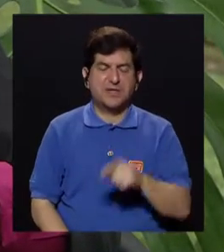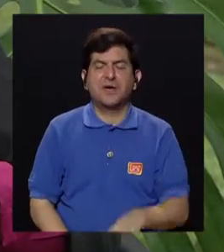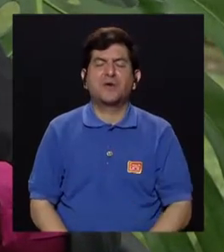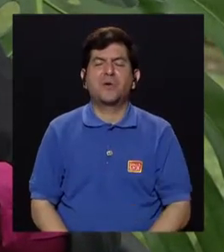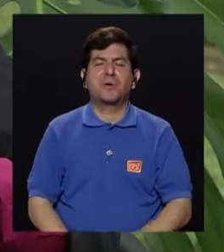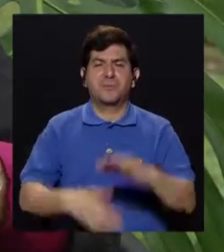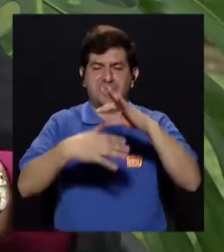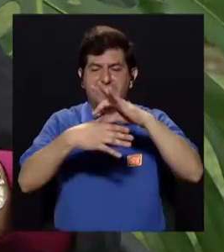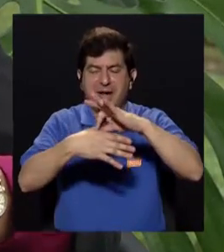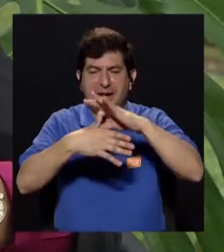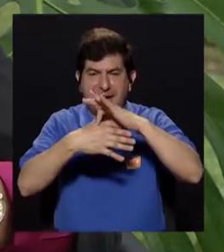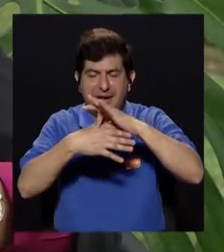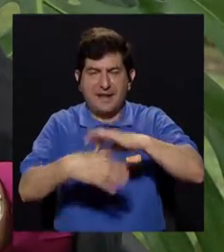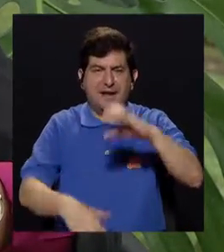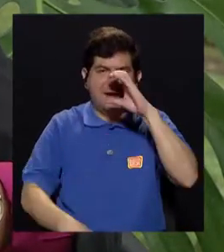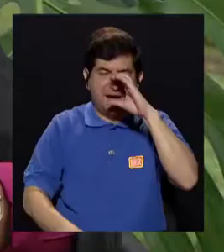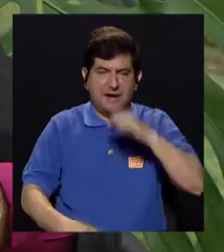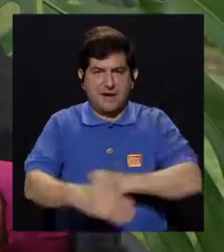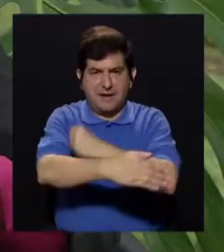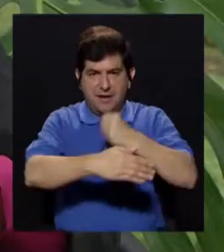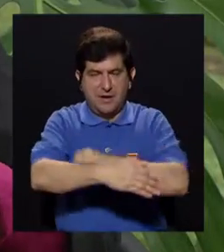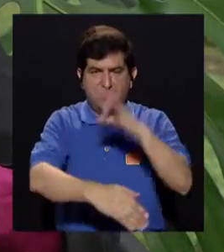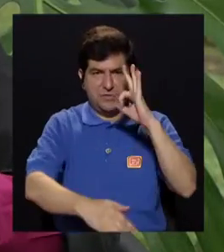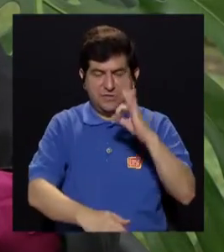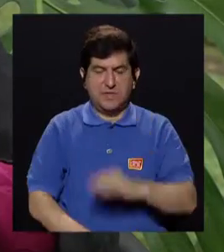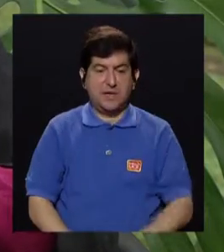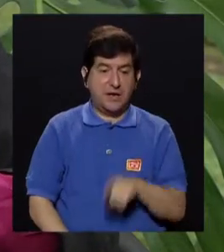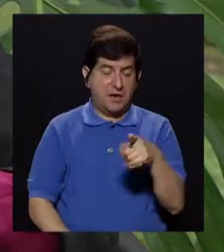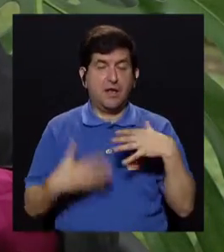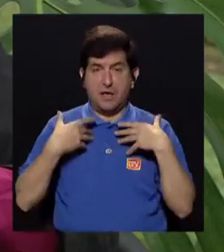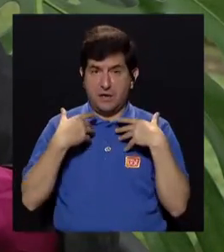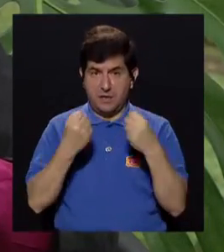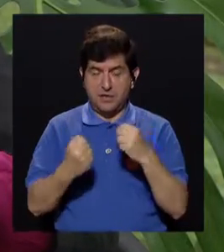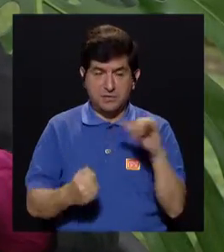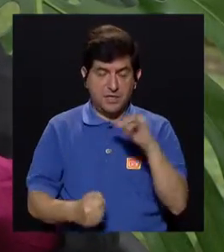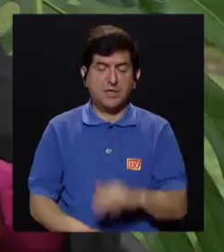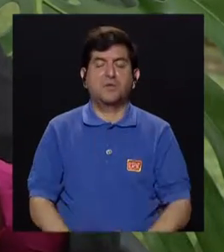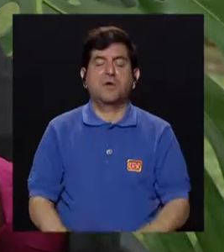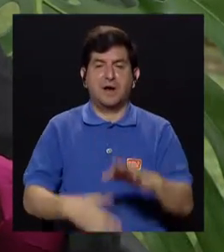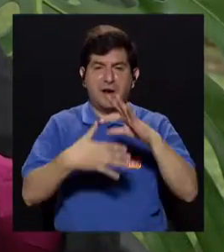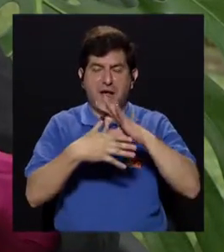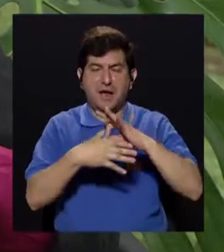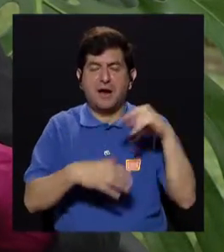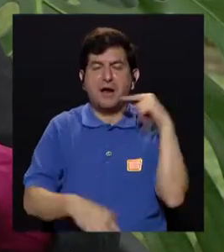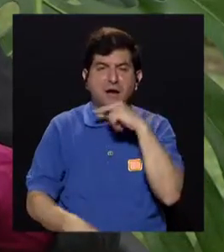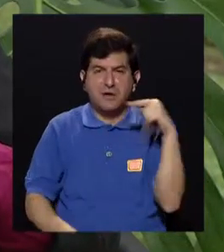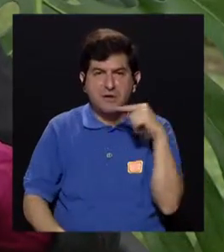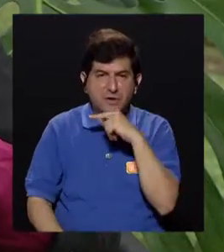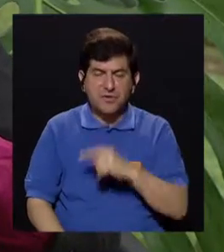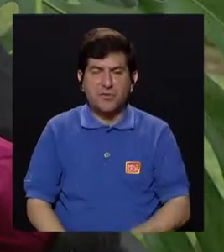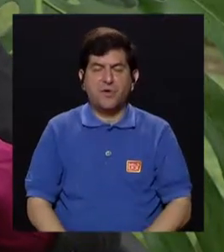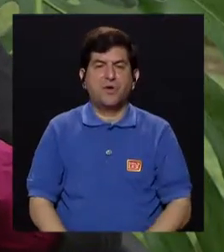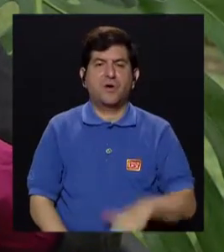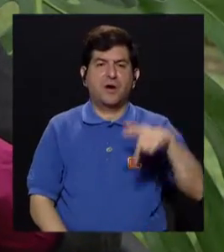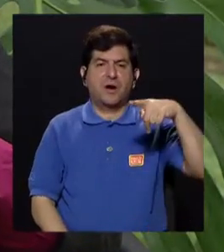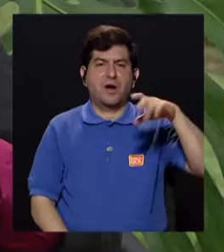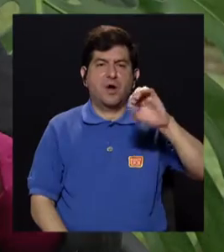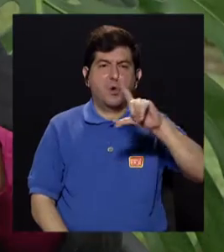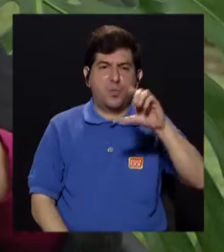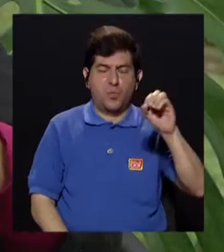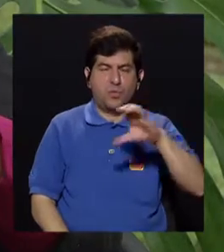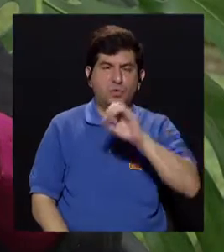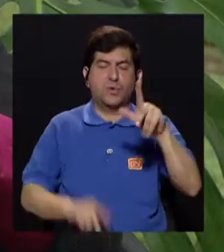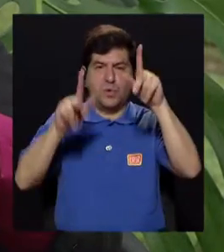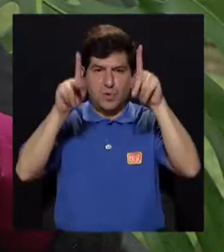la carne de cerdo? Cocinarla bien. La carne de cerdo es tan saludable como la carne roja, como el pollo e